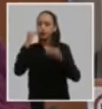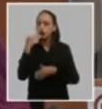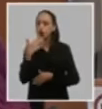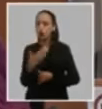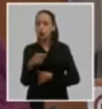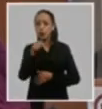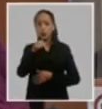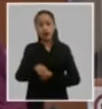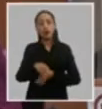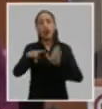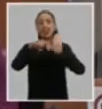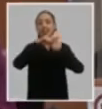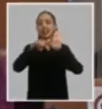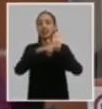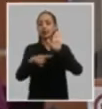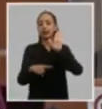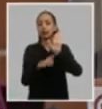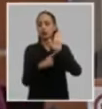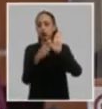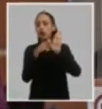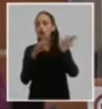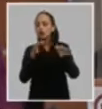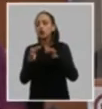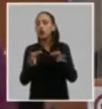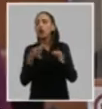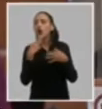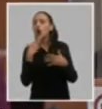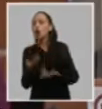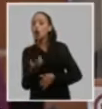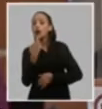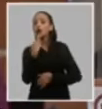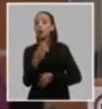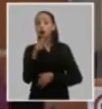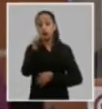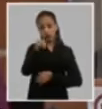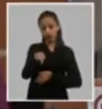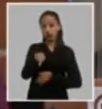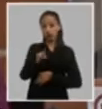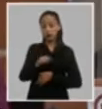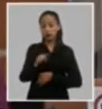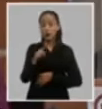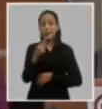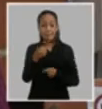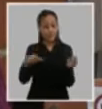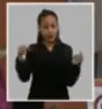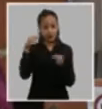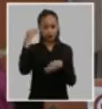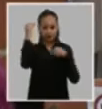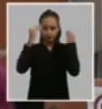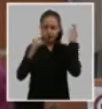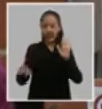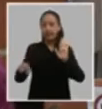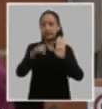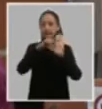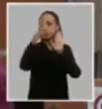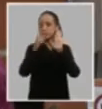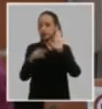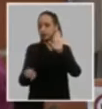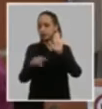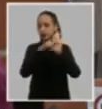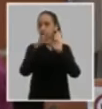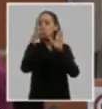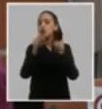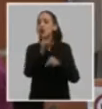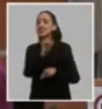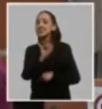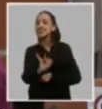implementación de los lineamientos responde a este principio específicamente se analizó el lineamiento número 17